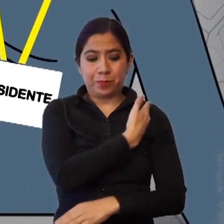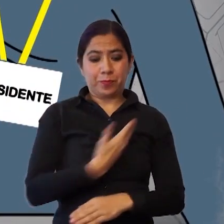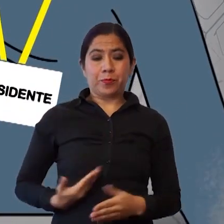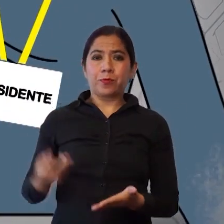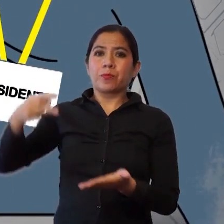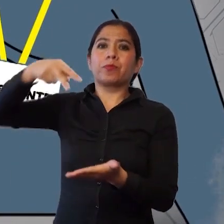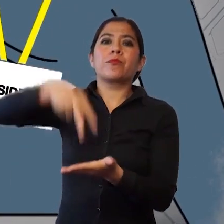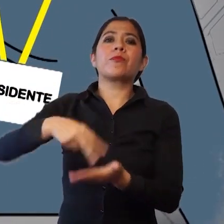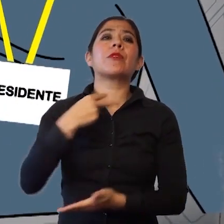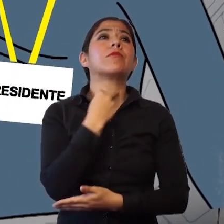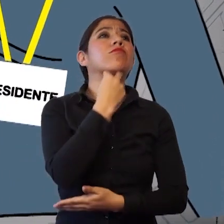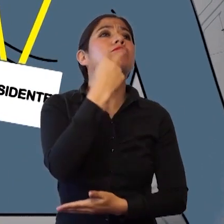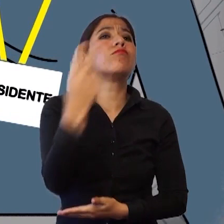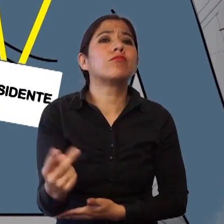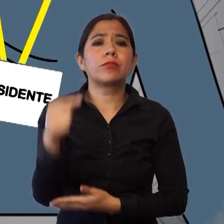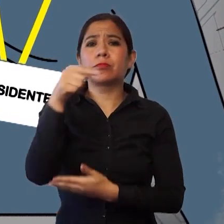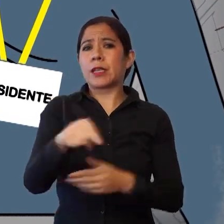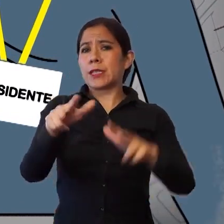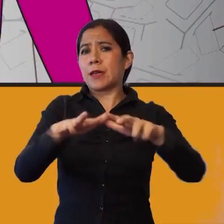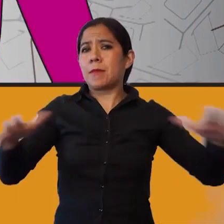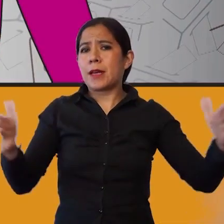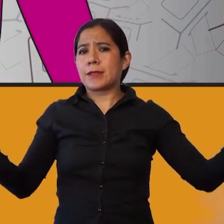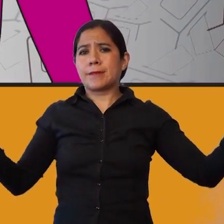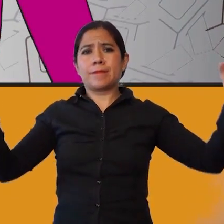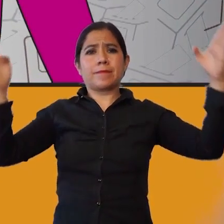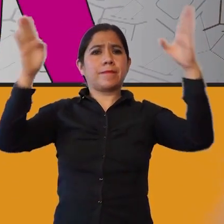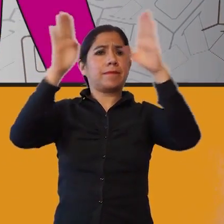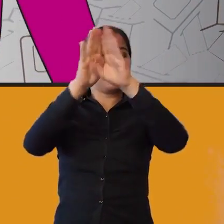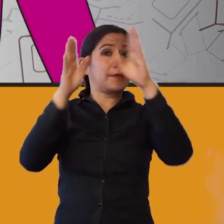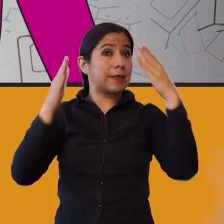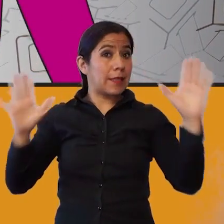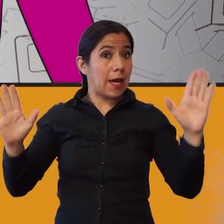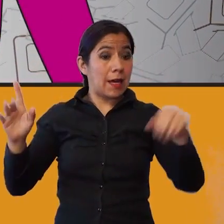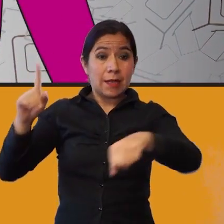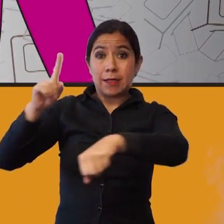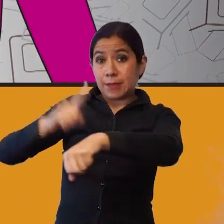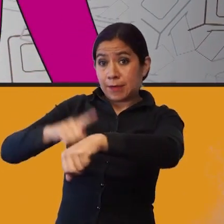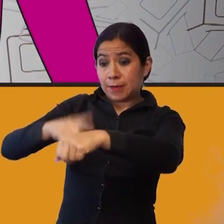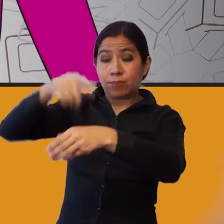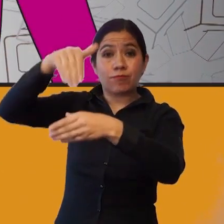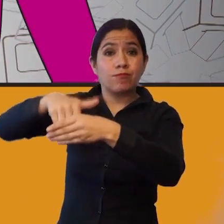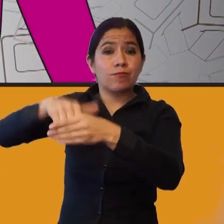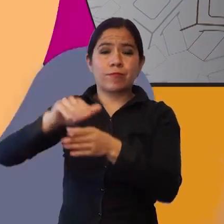se cierra la votación, terminando así el tiempo de la votación.